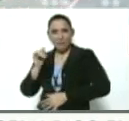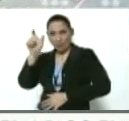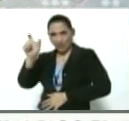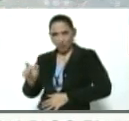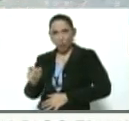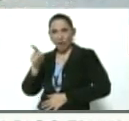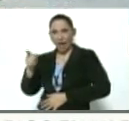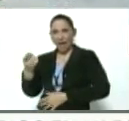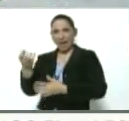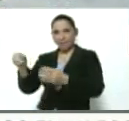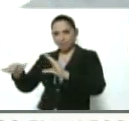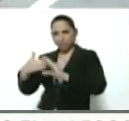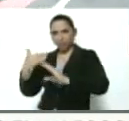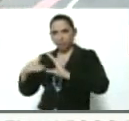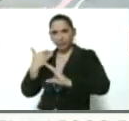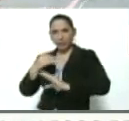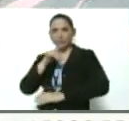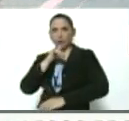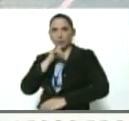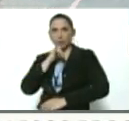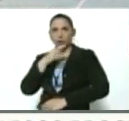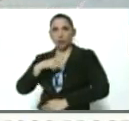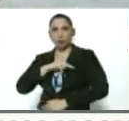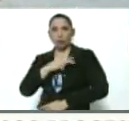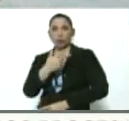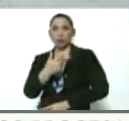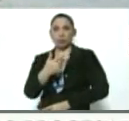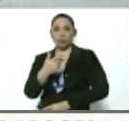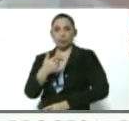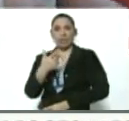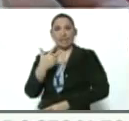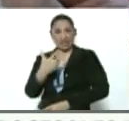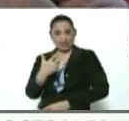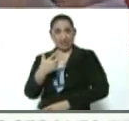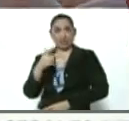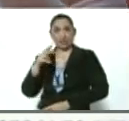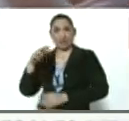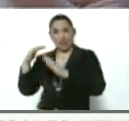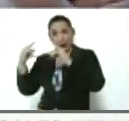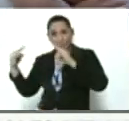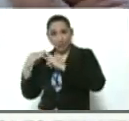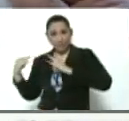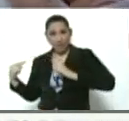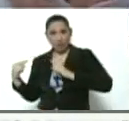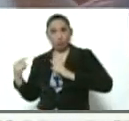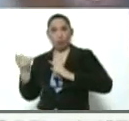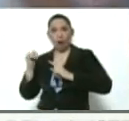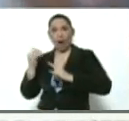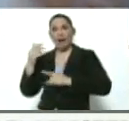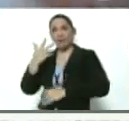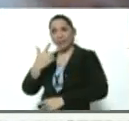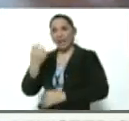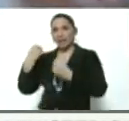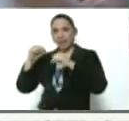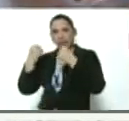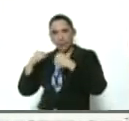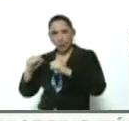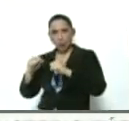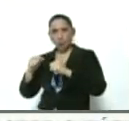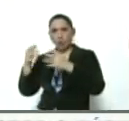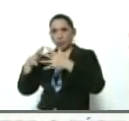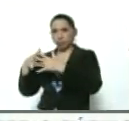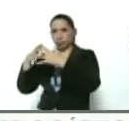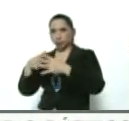23 o 24 de marzo dijimos, dijimos, hay tres campamentos en Río Hacha, tienen tres entrenadores norteamericanos, sus alias son